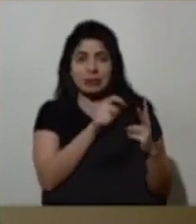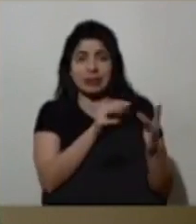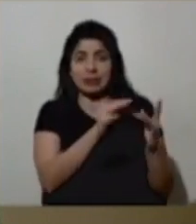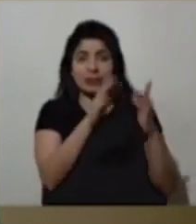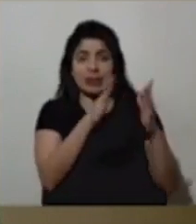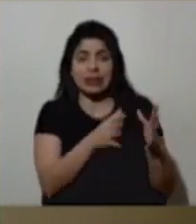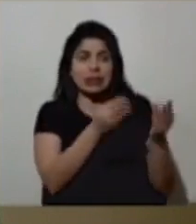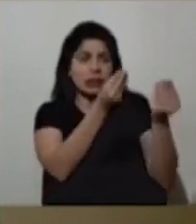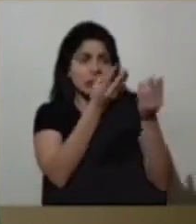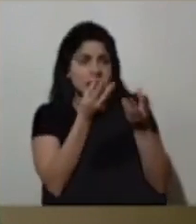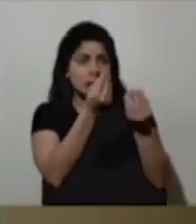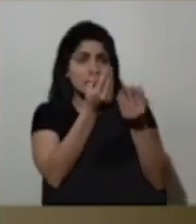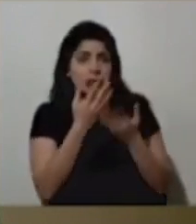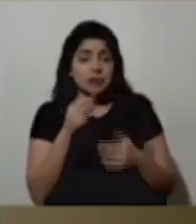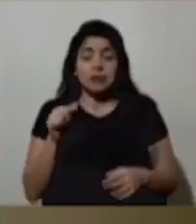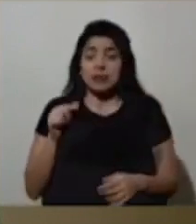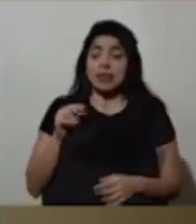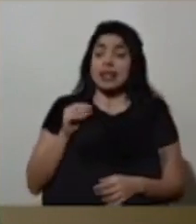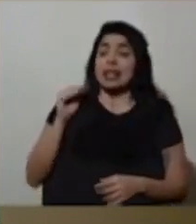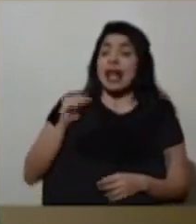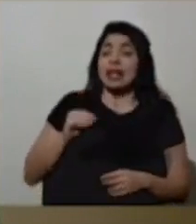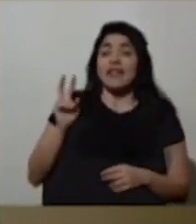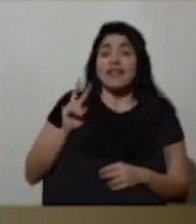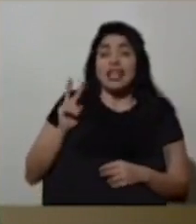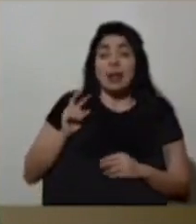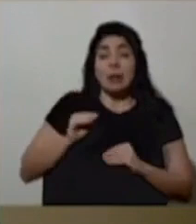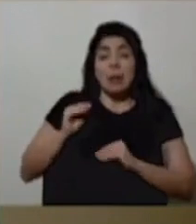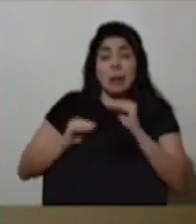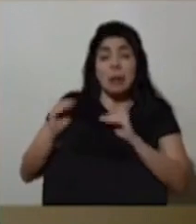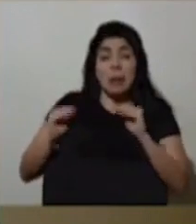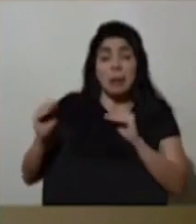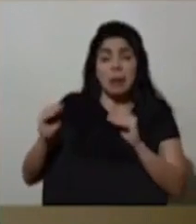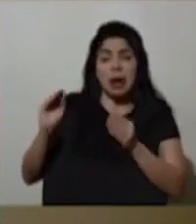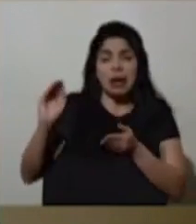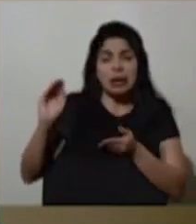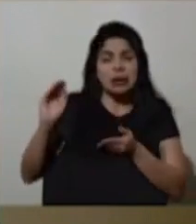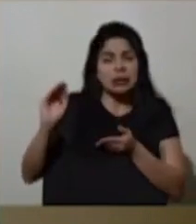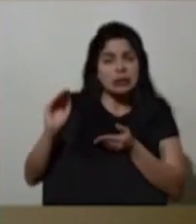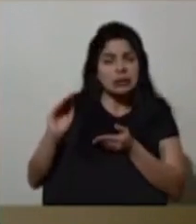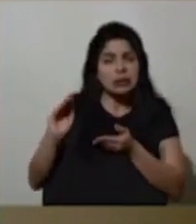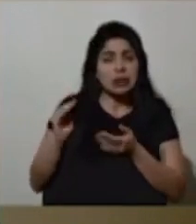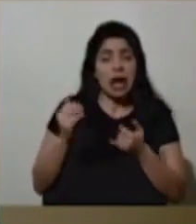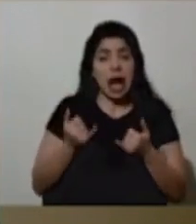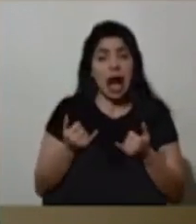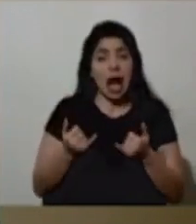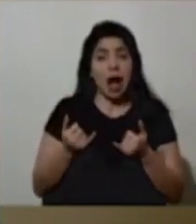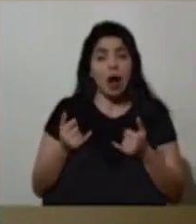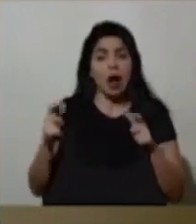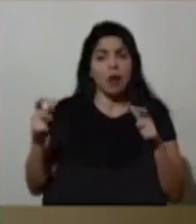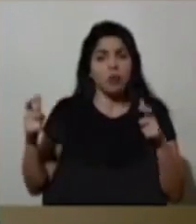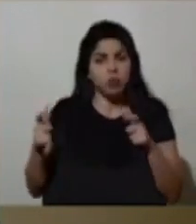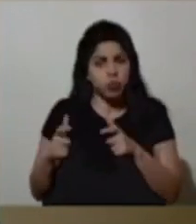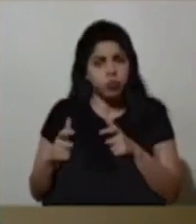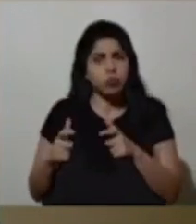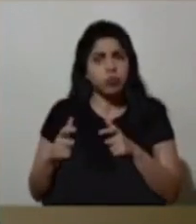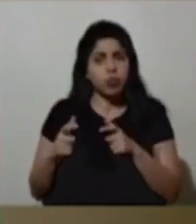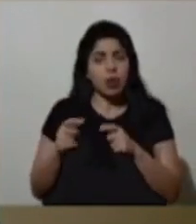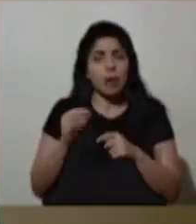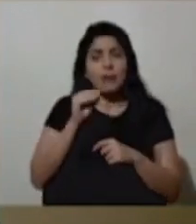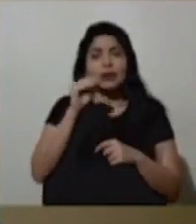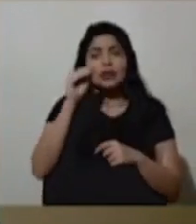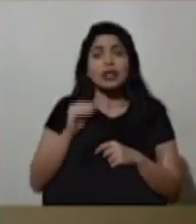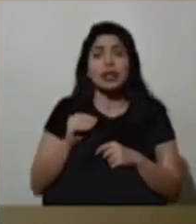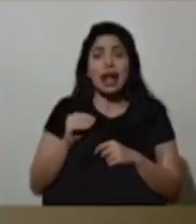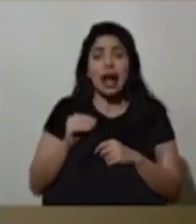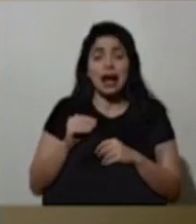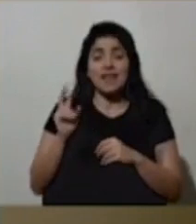que es la reducción de la tasa de reproducción del virus. Hemos tenido una disminución importante en la tasa de